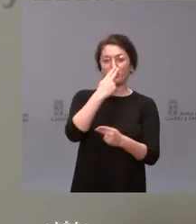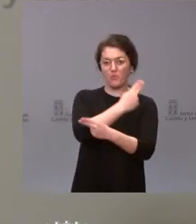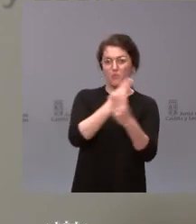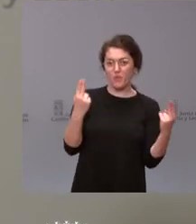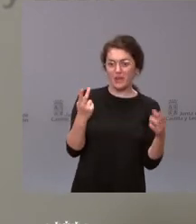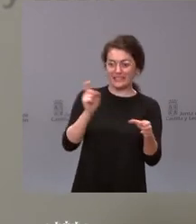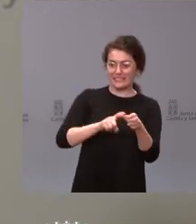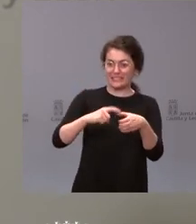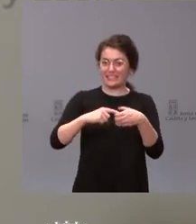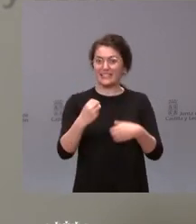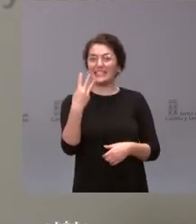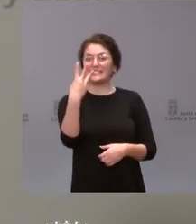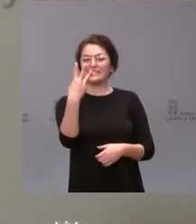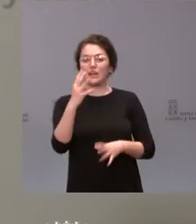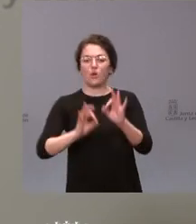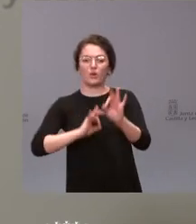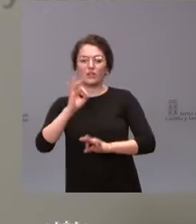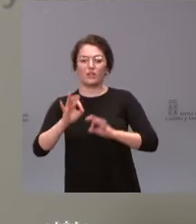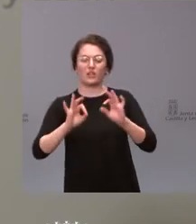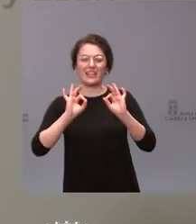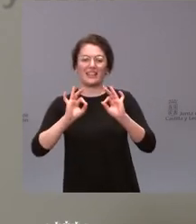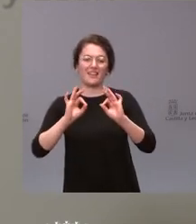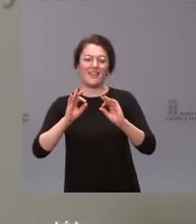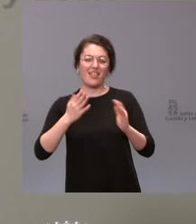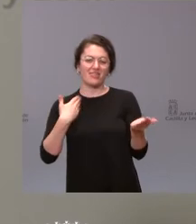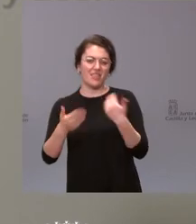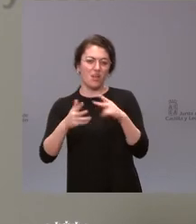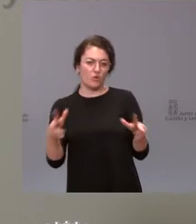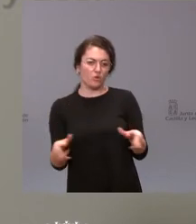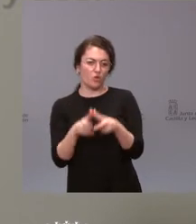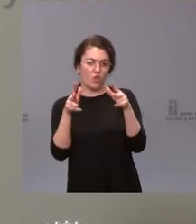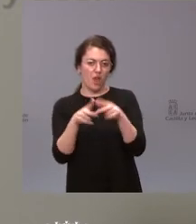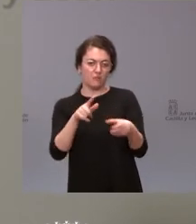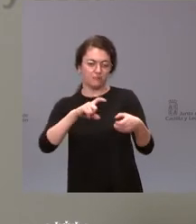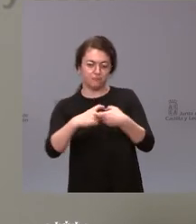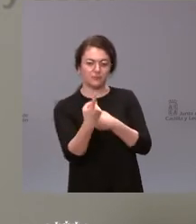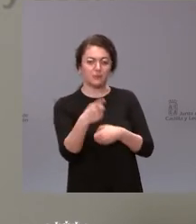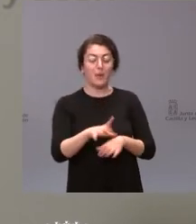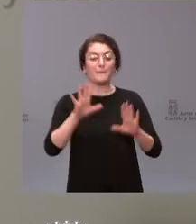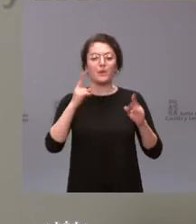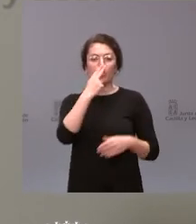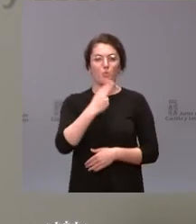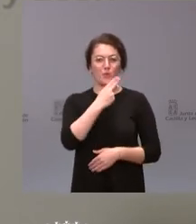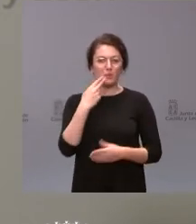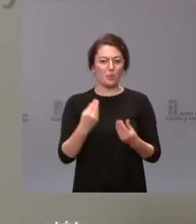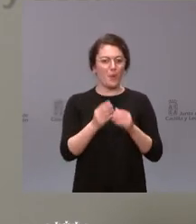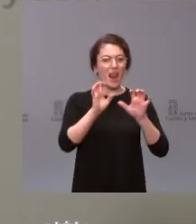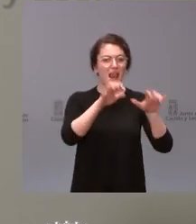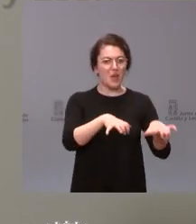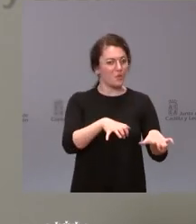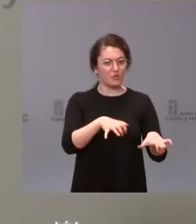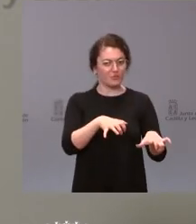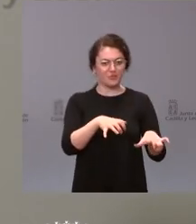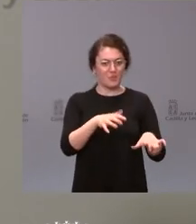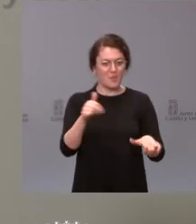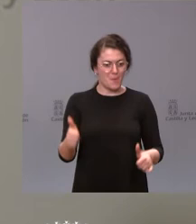tres organizaciones del diálogo social. Pero nuestro compromiso con León, como es natural, va más allá, lógicamente,